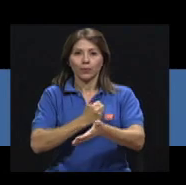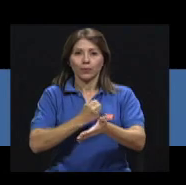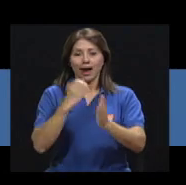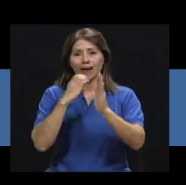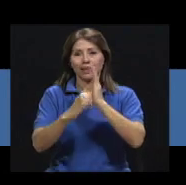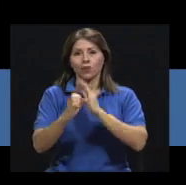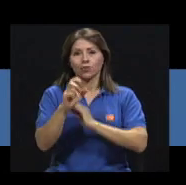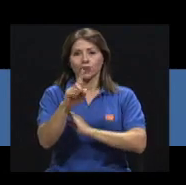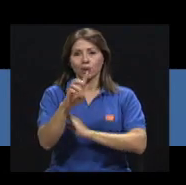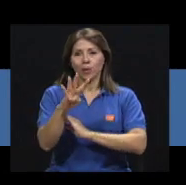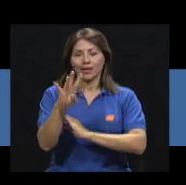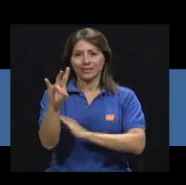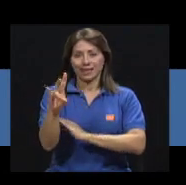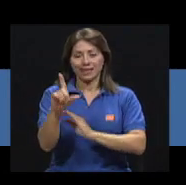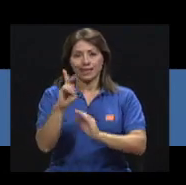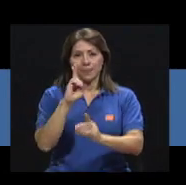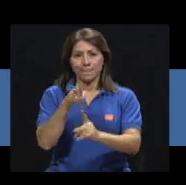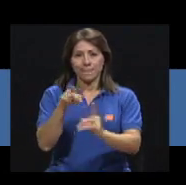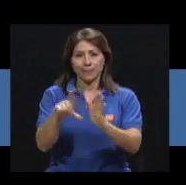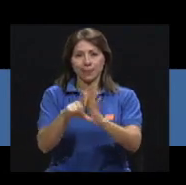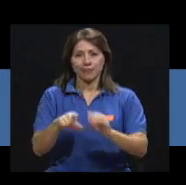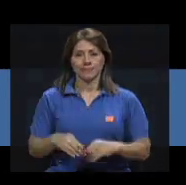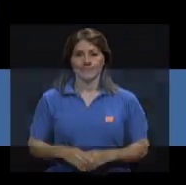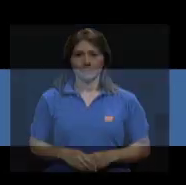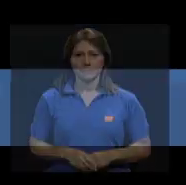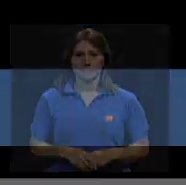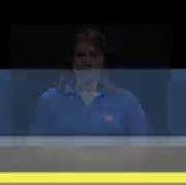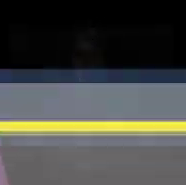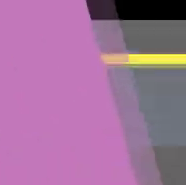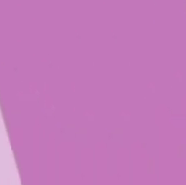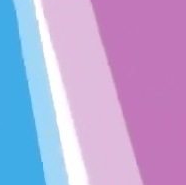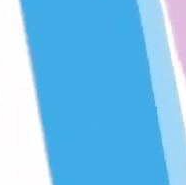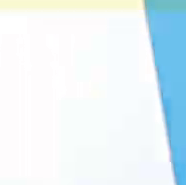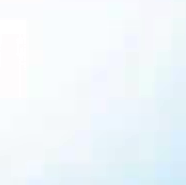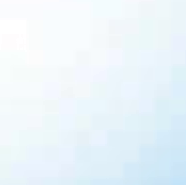aparece en el artículo 147 de la misma ley.